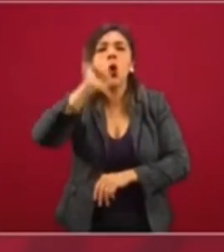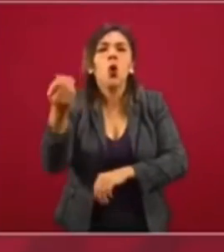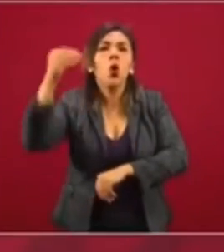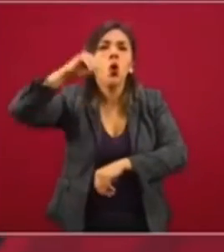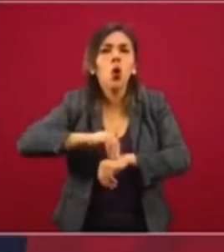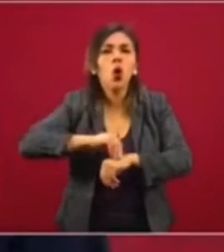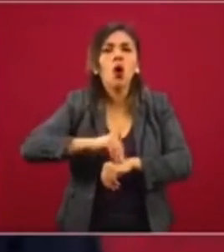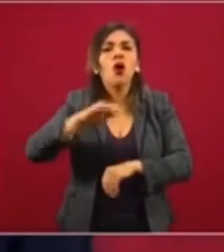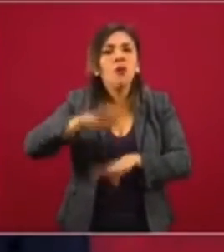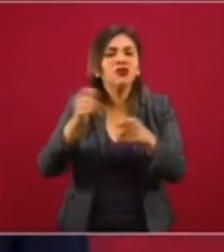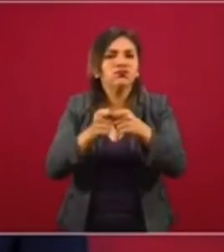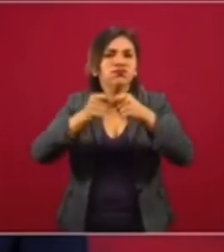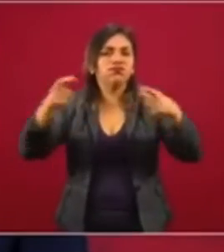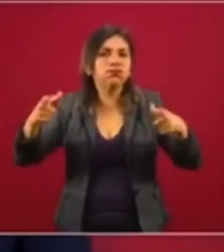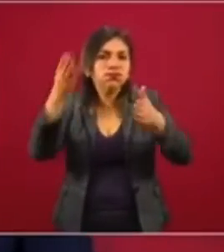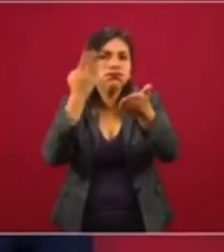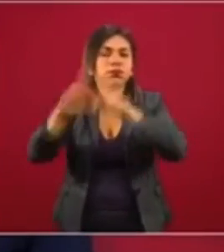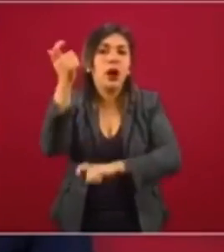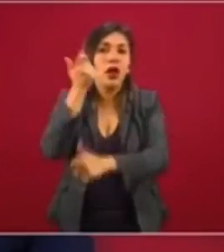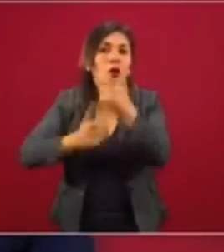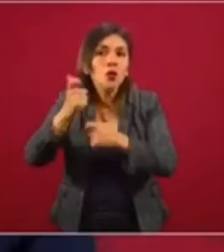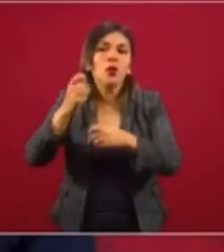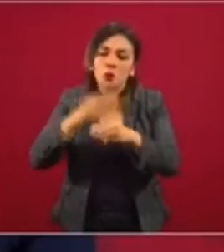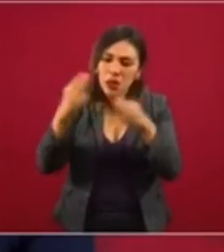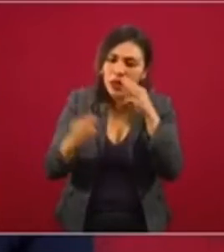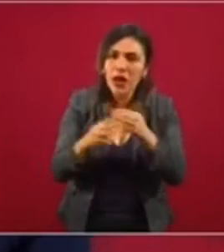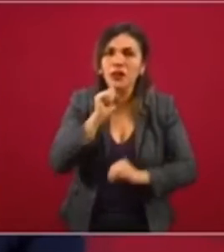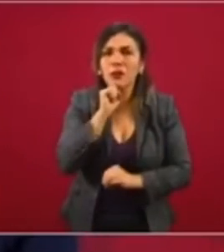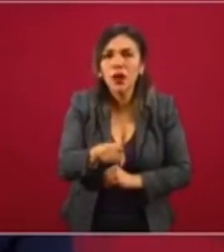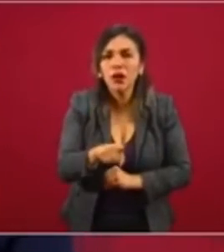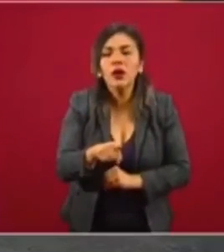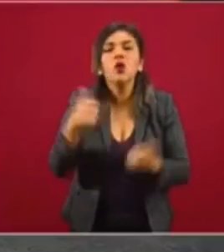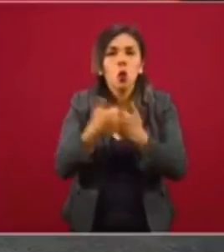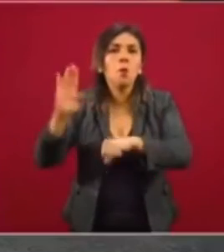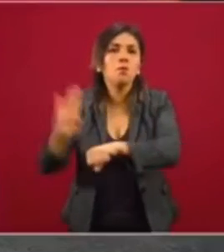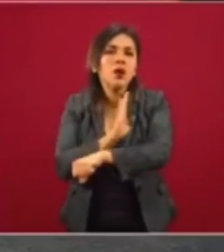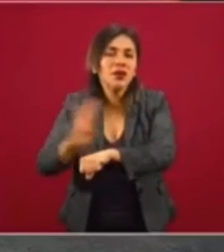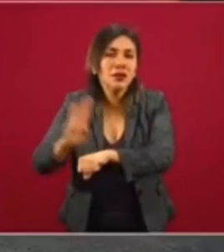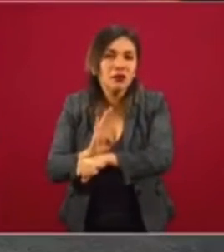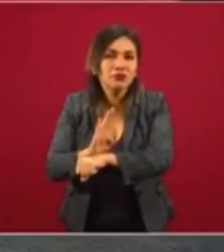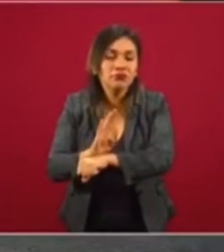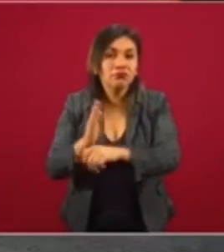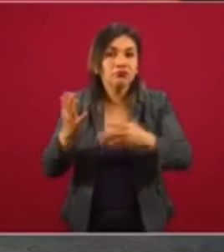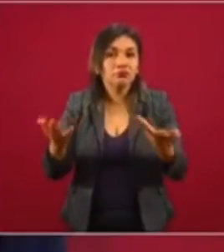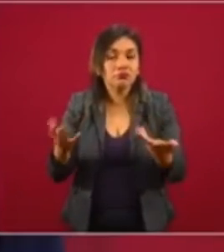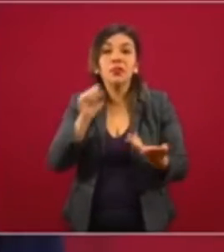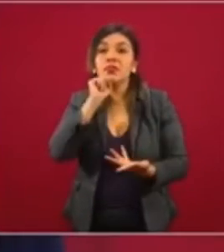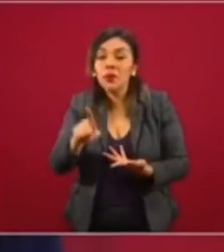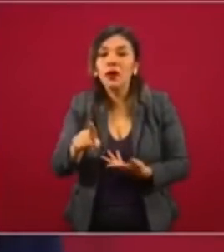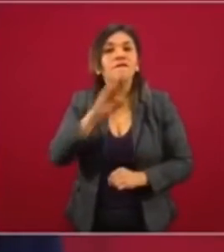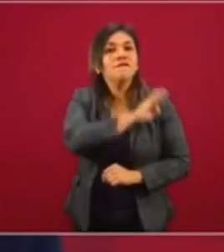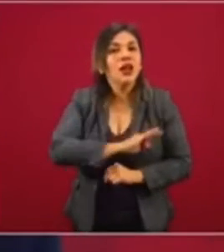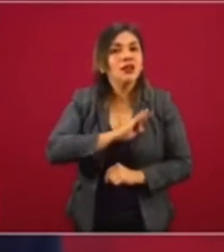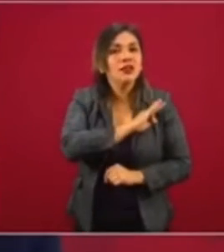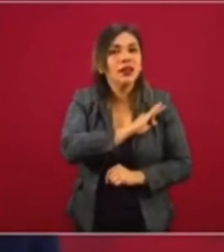al crecimiento económico, material, el bienestar, incluso la felicidad.